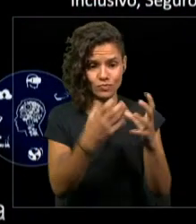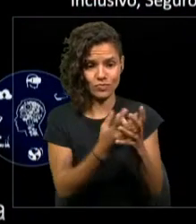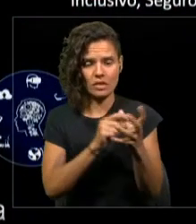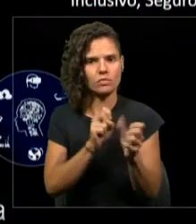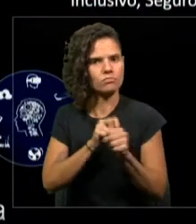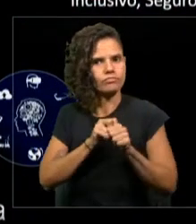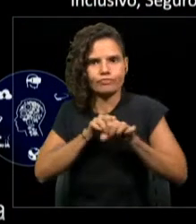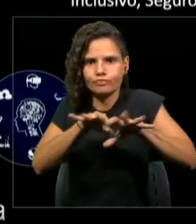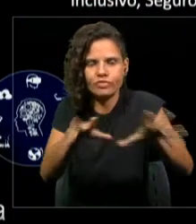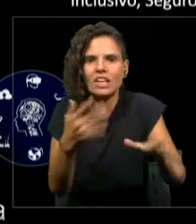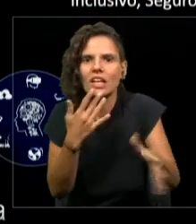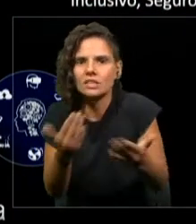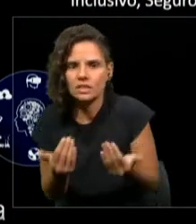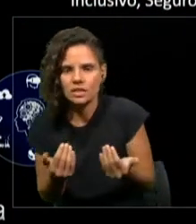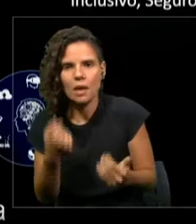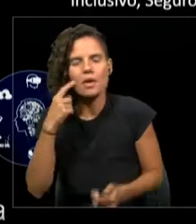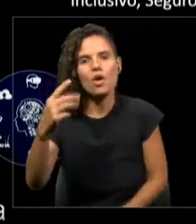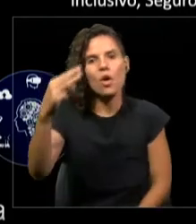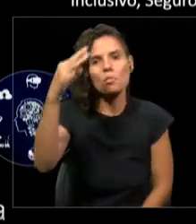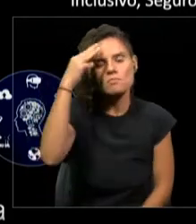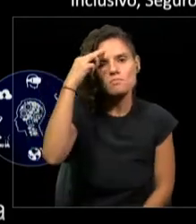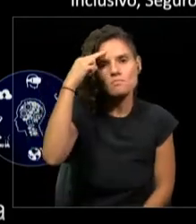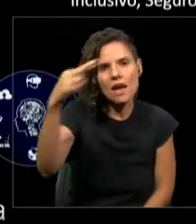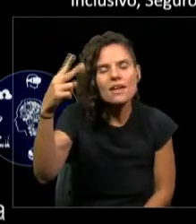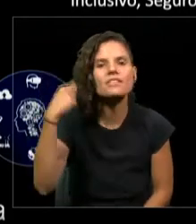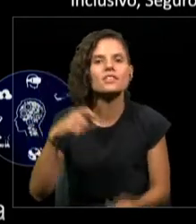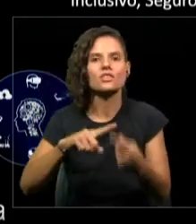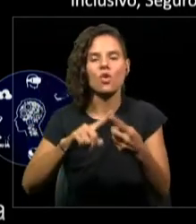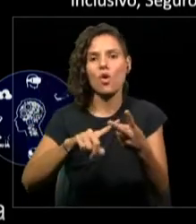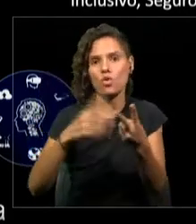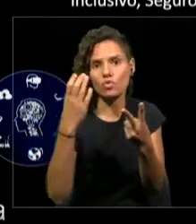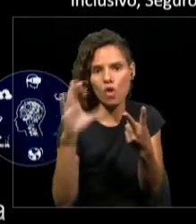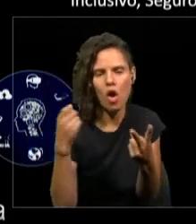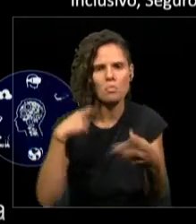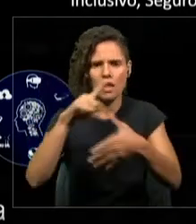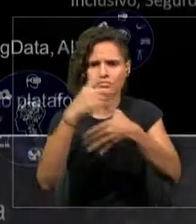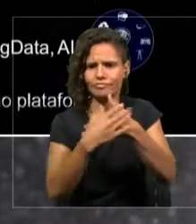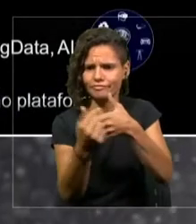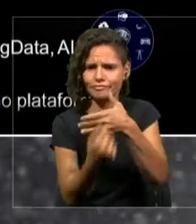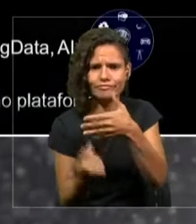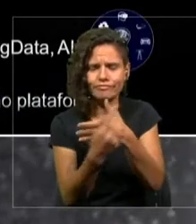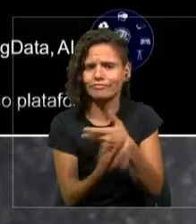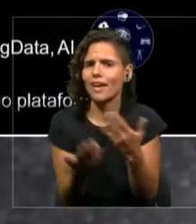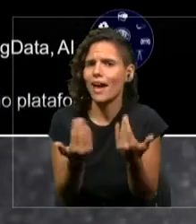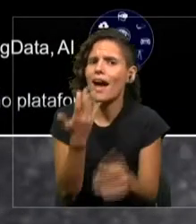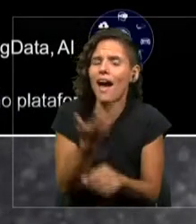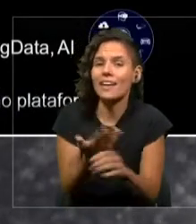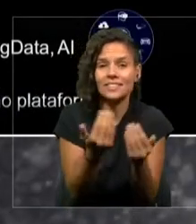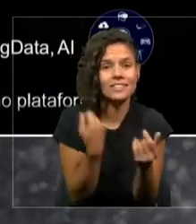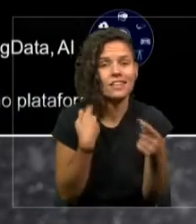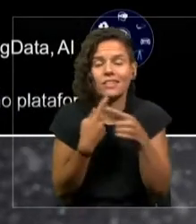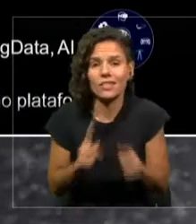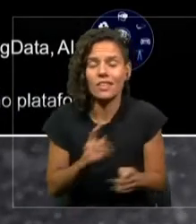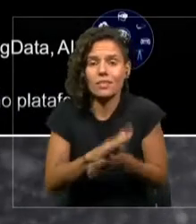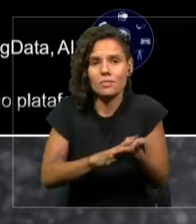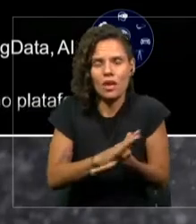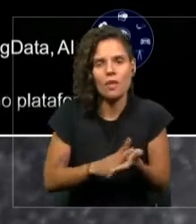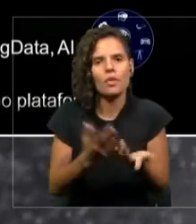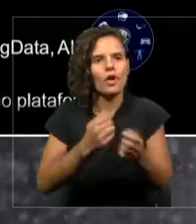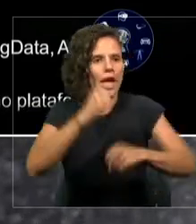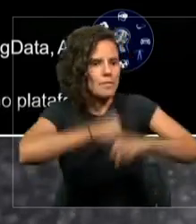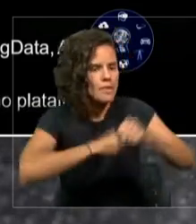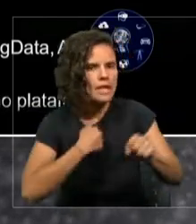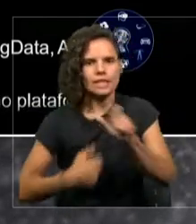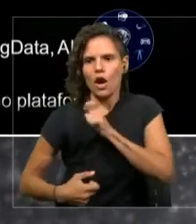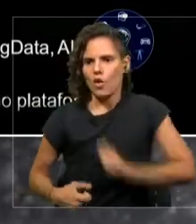pero en México, en Colombia y en el resto de la región también hay diferentes requerimientos y necesidades, como las empresas, los gobiernos, la